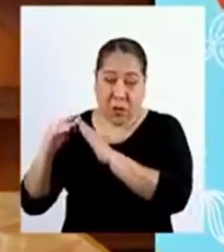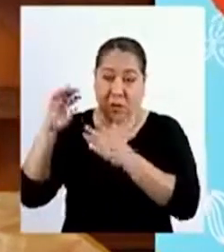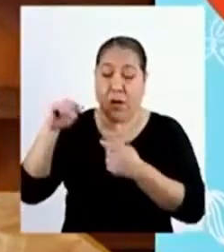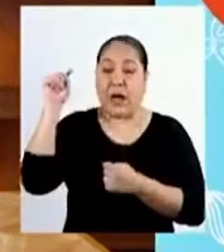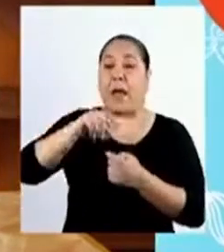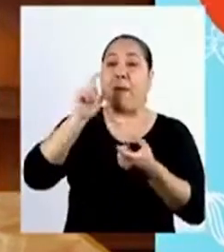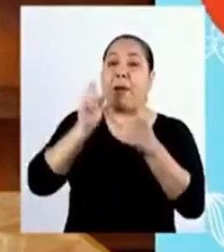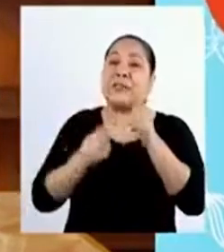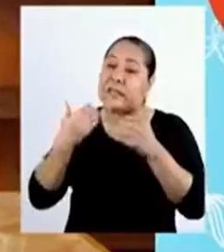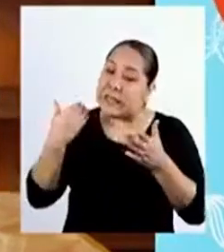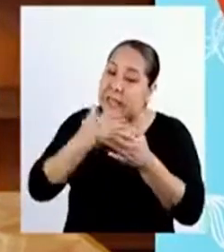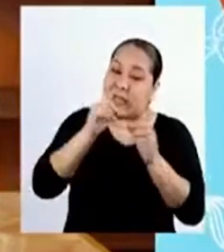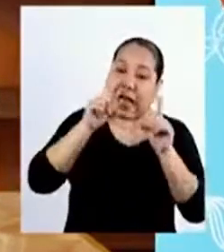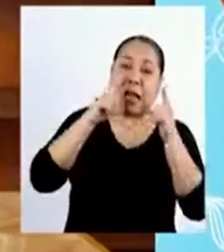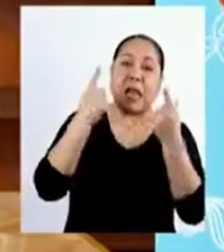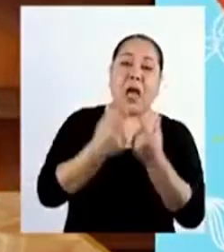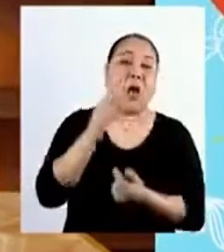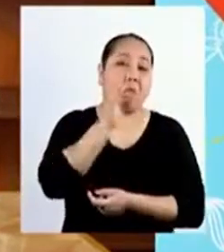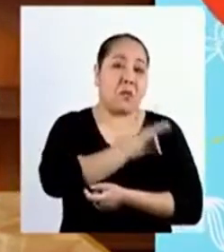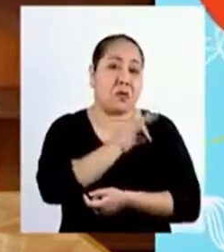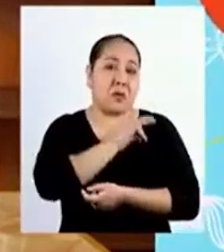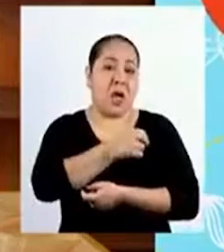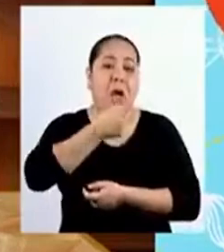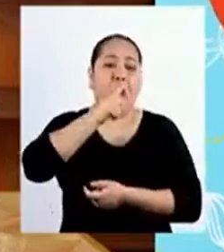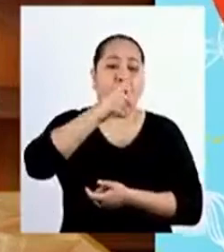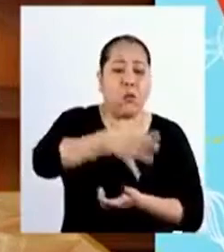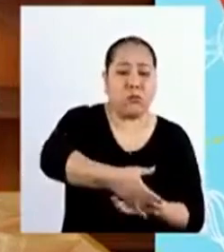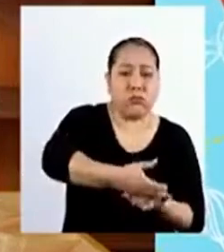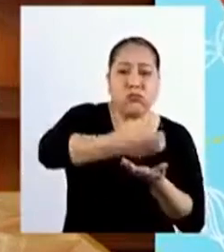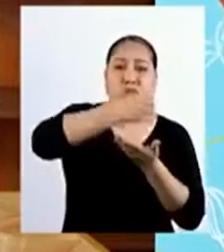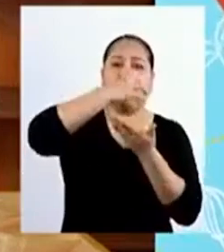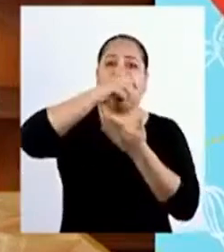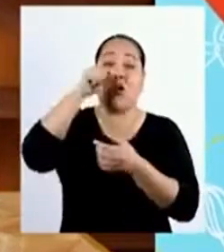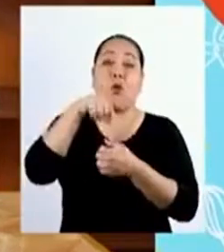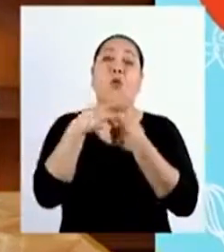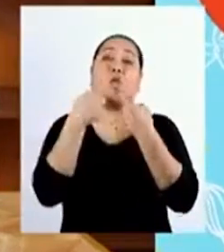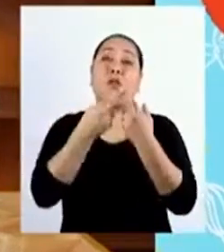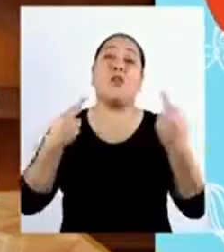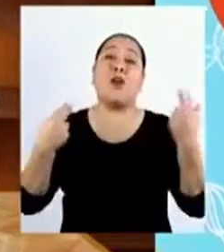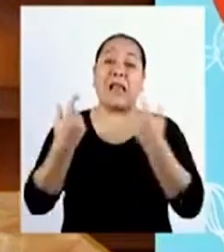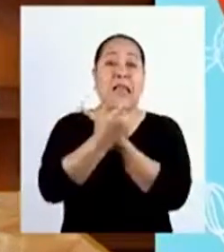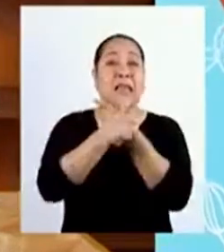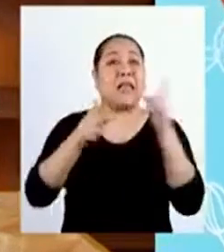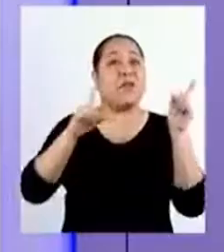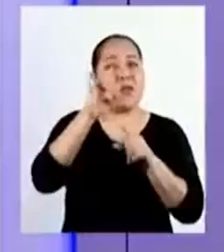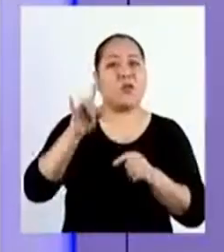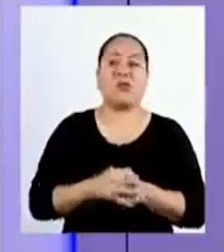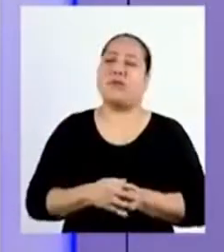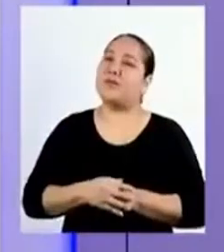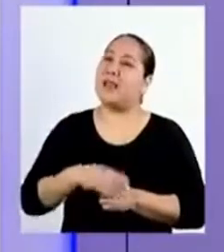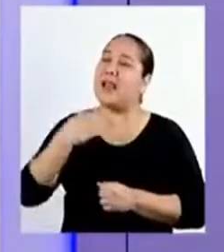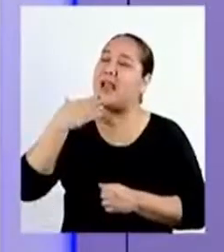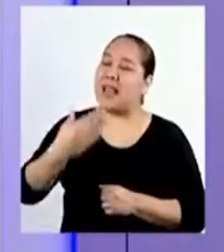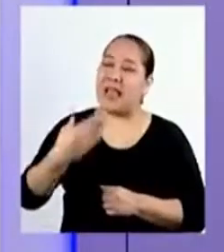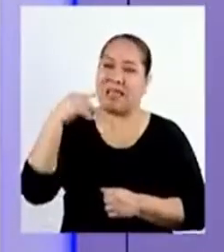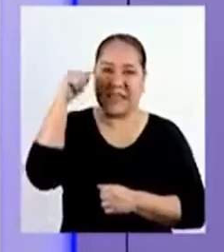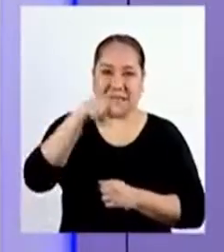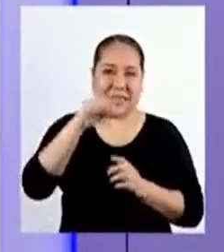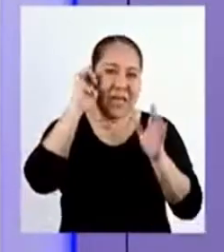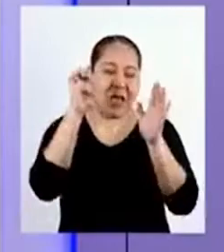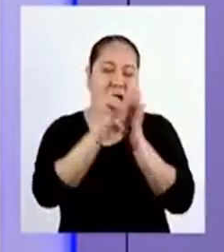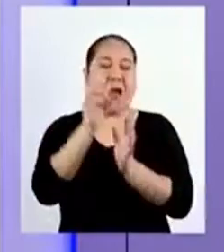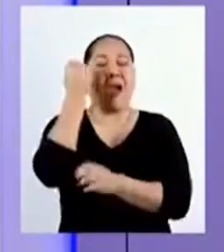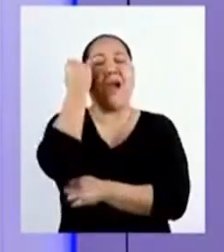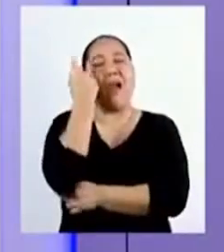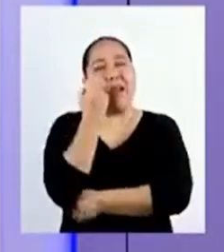personas que vivían cerca del lago Aprovechaban sus aguas como recurso de libre uso Gracias a este ejemplo He